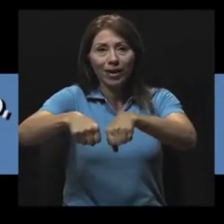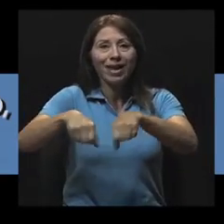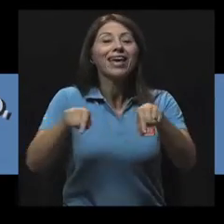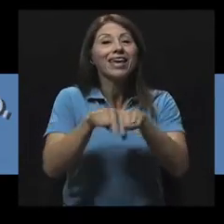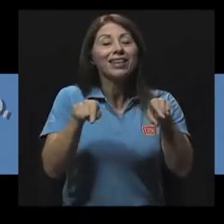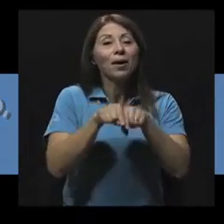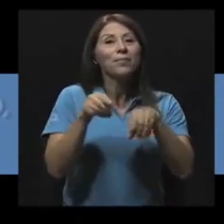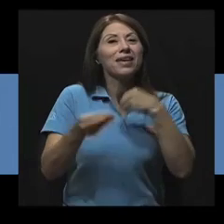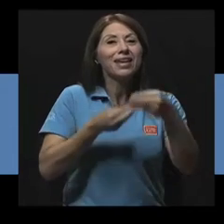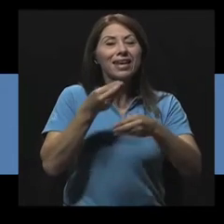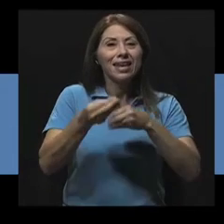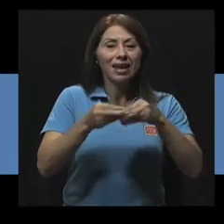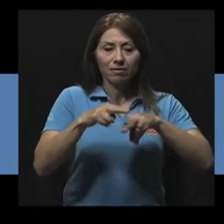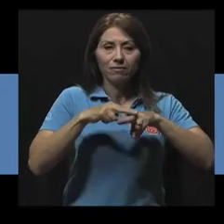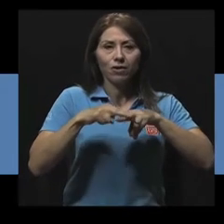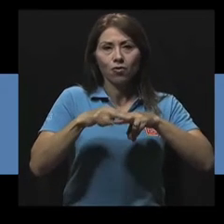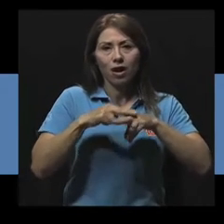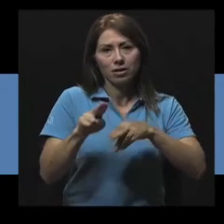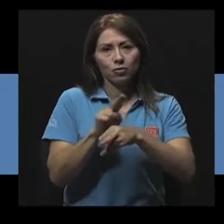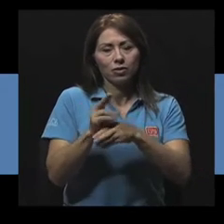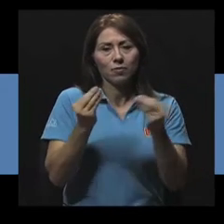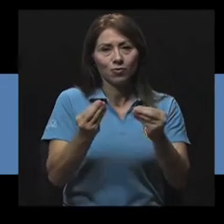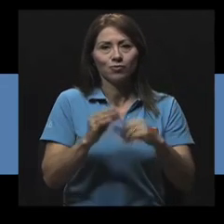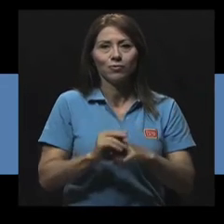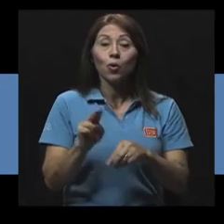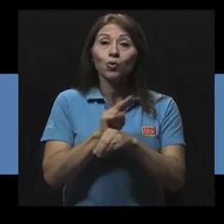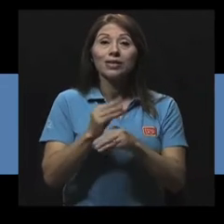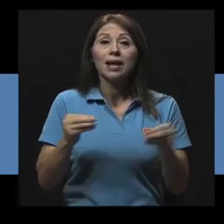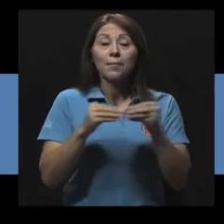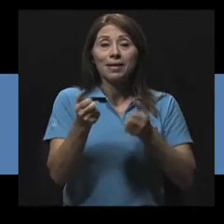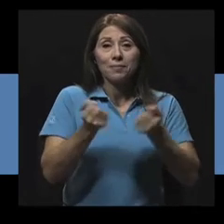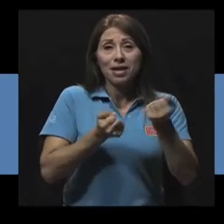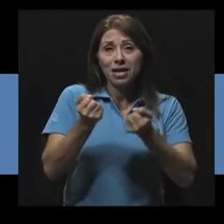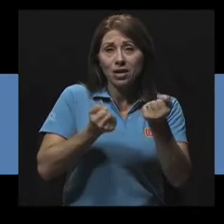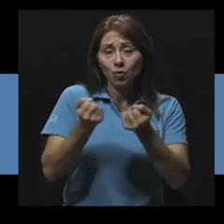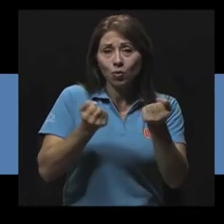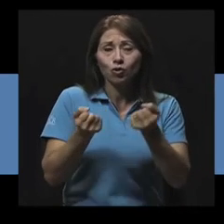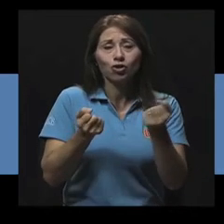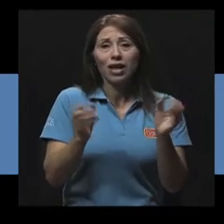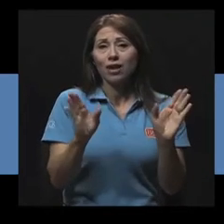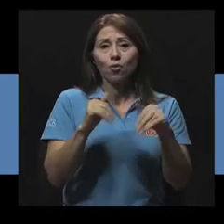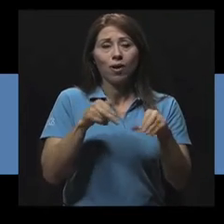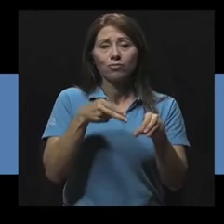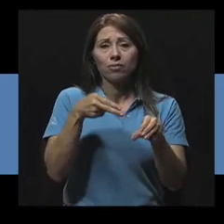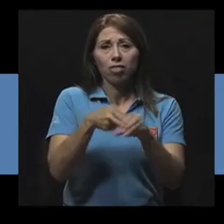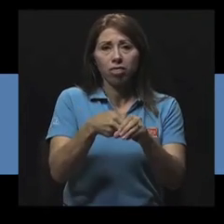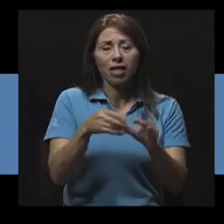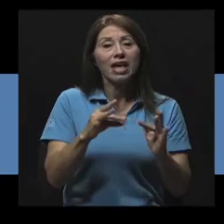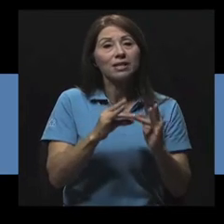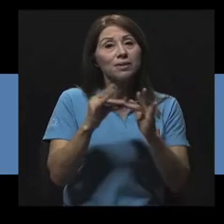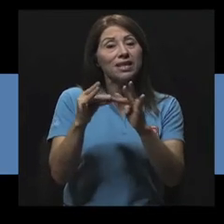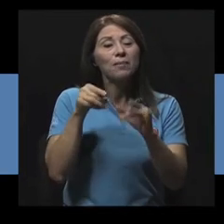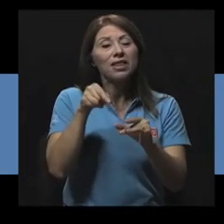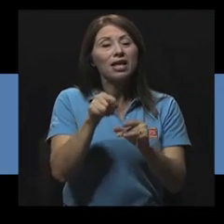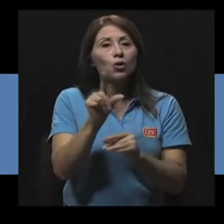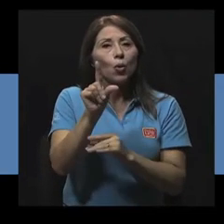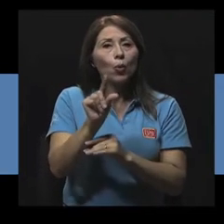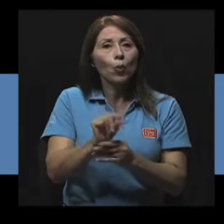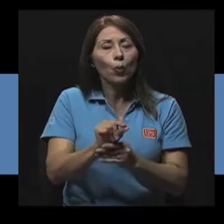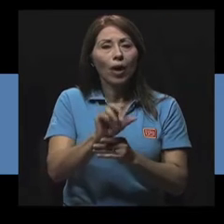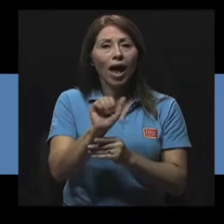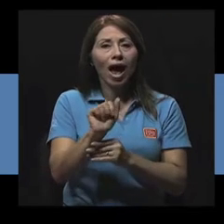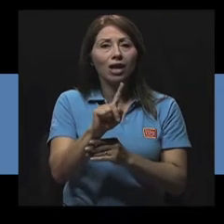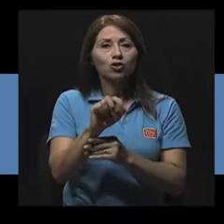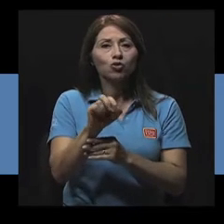por ferrocarril. Utilizar más vehículos y combustibles de emisiones, especialmente combustibles con bajo contenido de